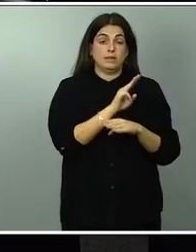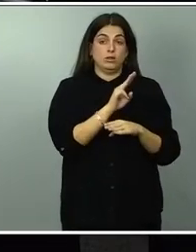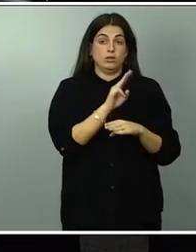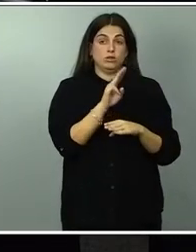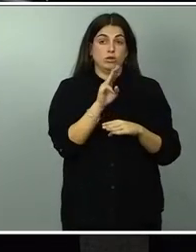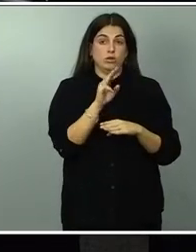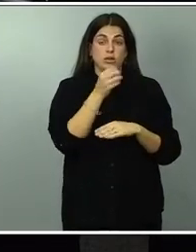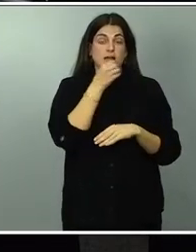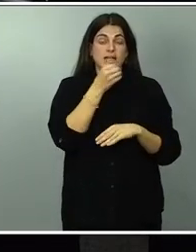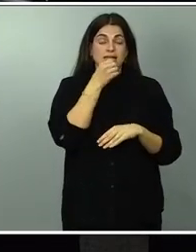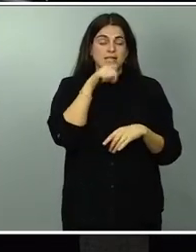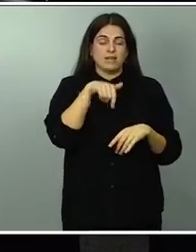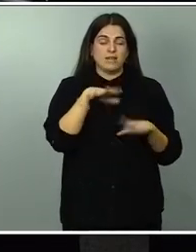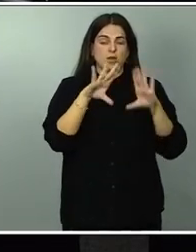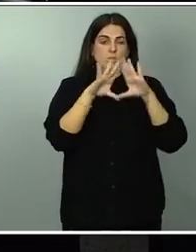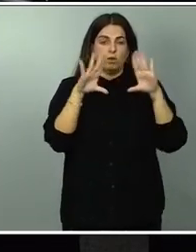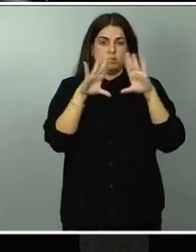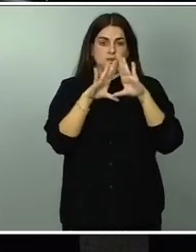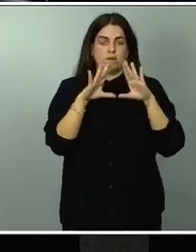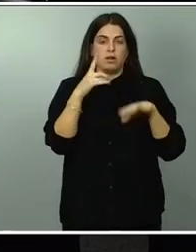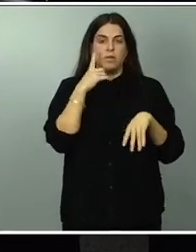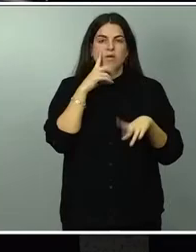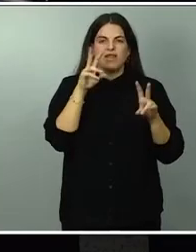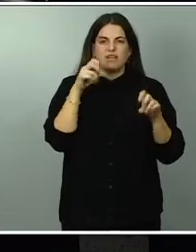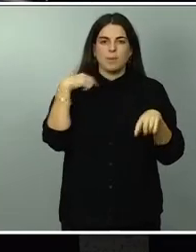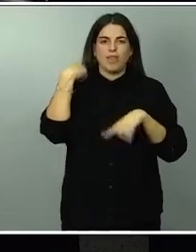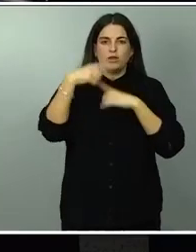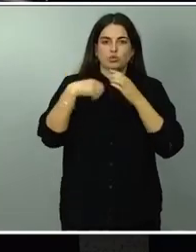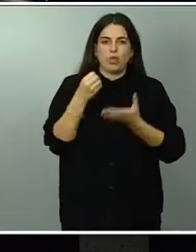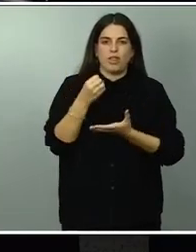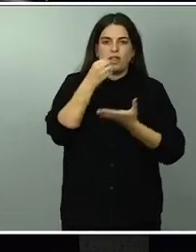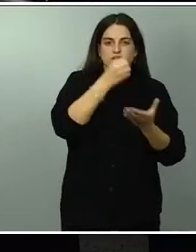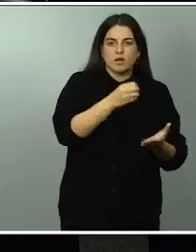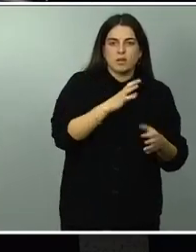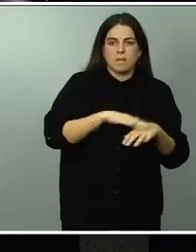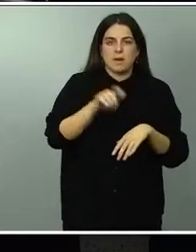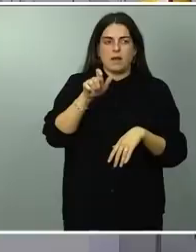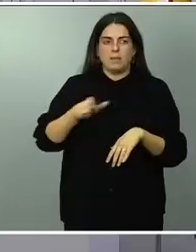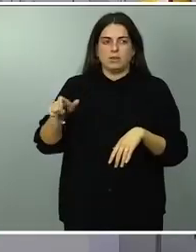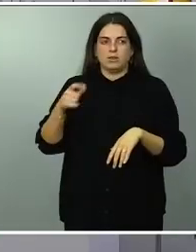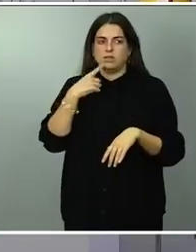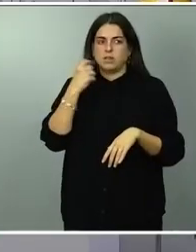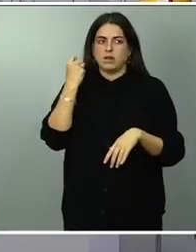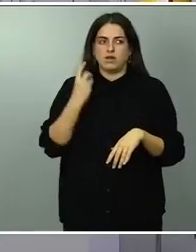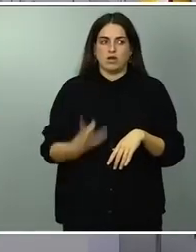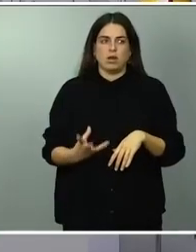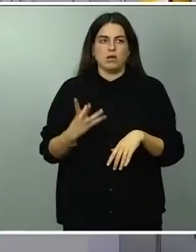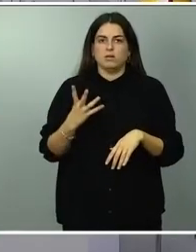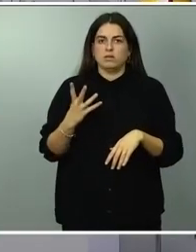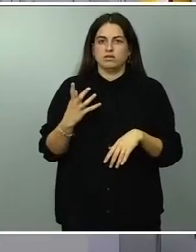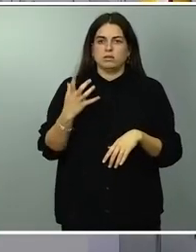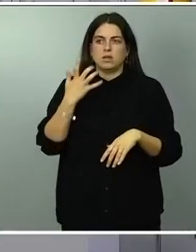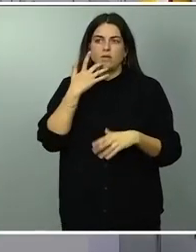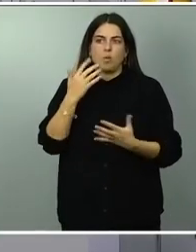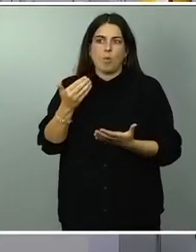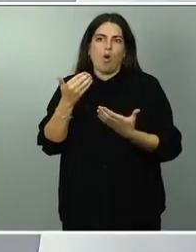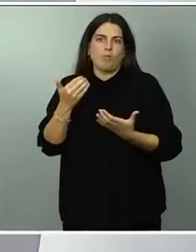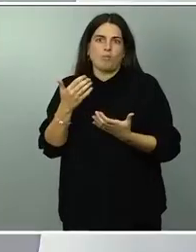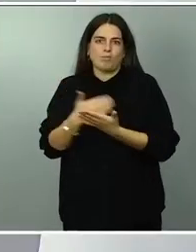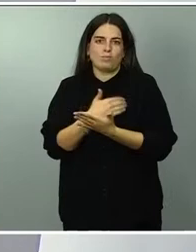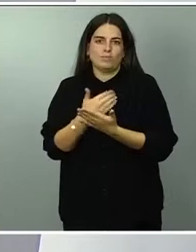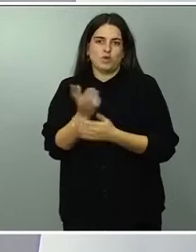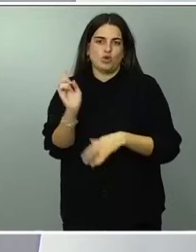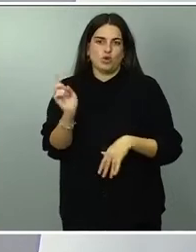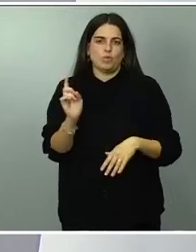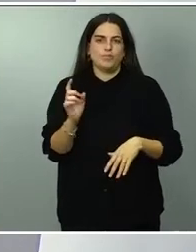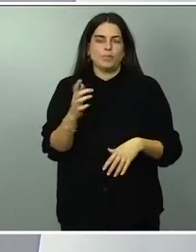sucesiones y habla de no criminalizar a las grandes fortunas y demás Gracias Sí, bueno en relación con la